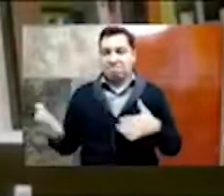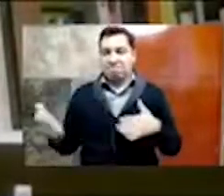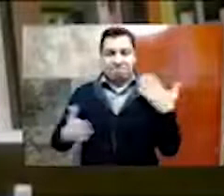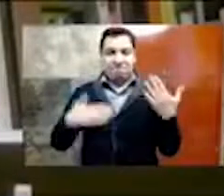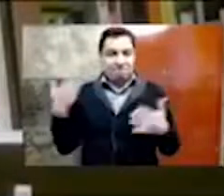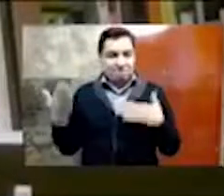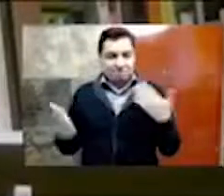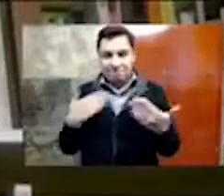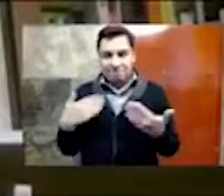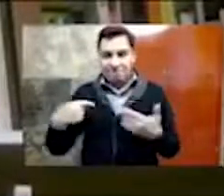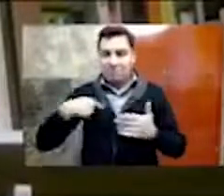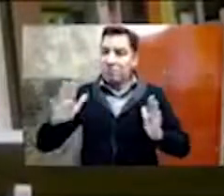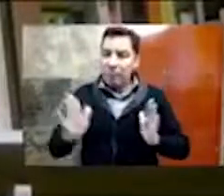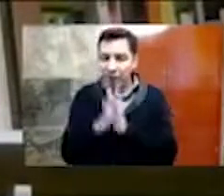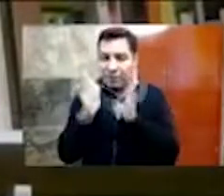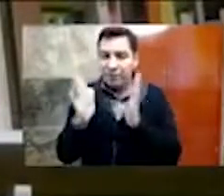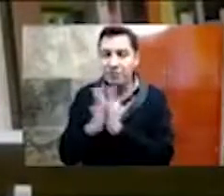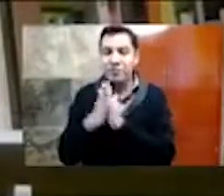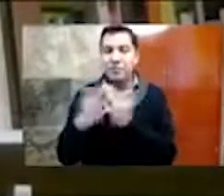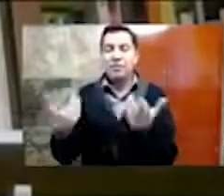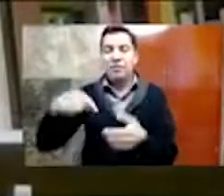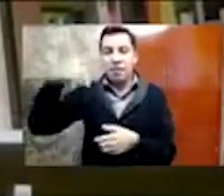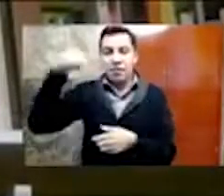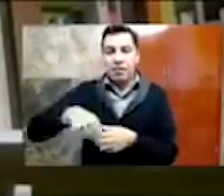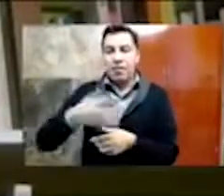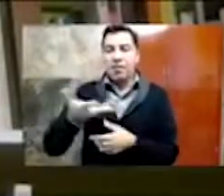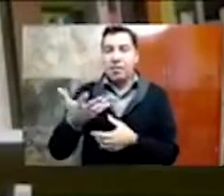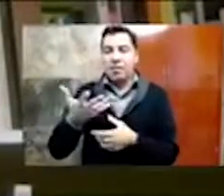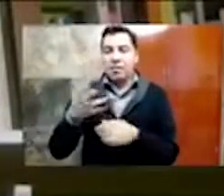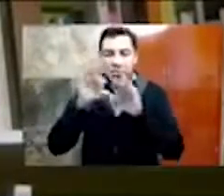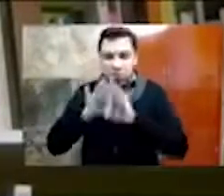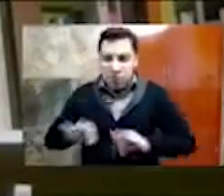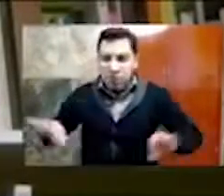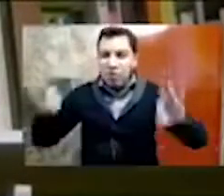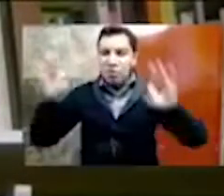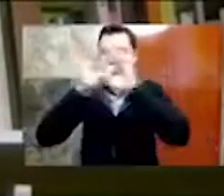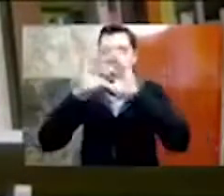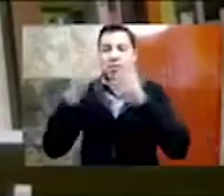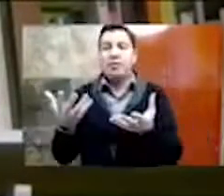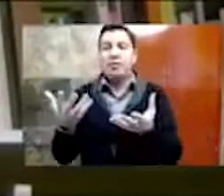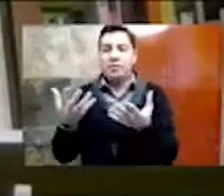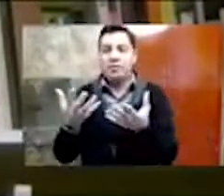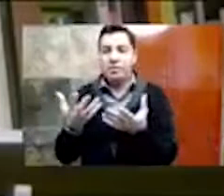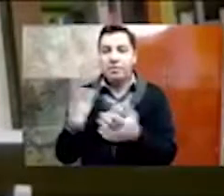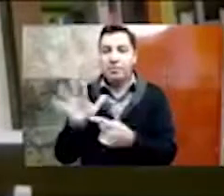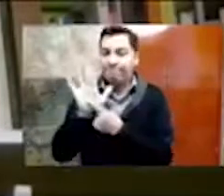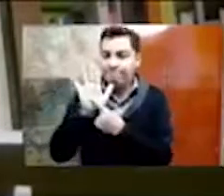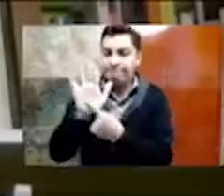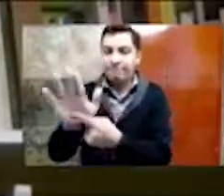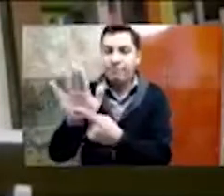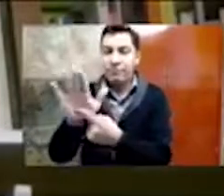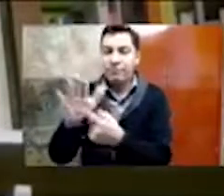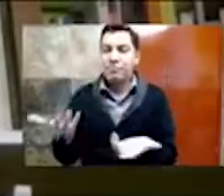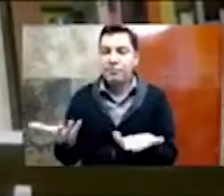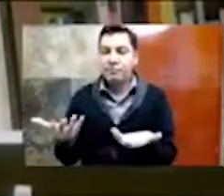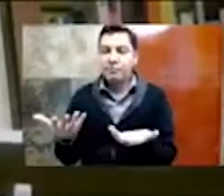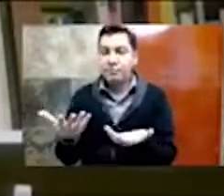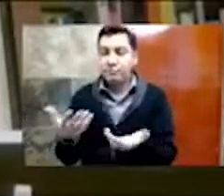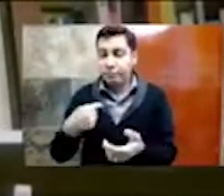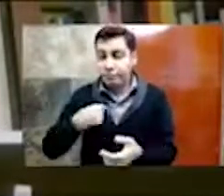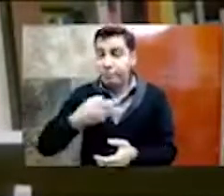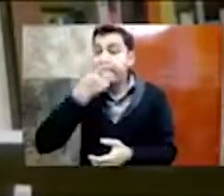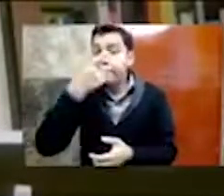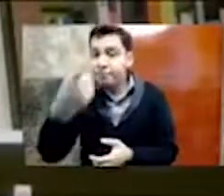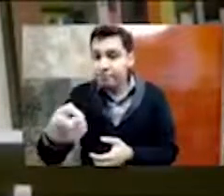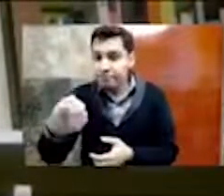en este importante evento. Y, pues, pues también, pues decirles a quienes nos están